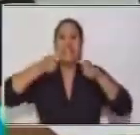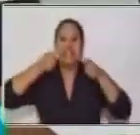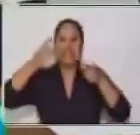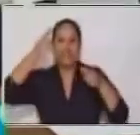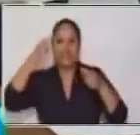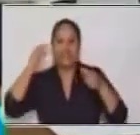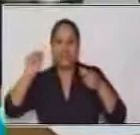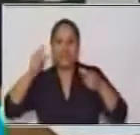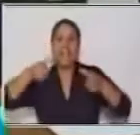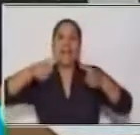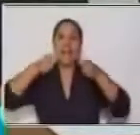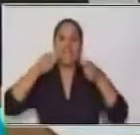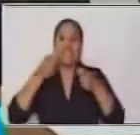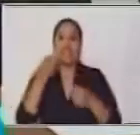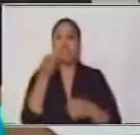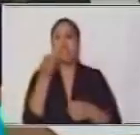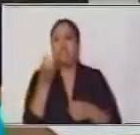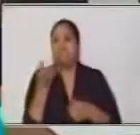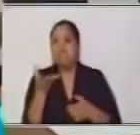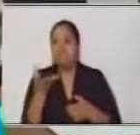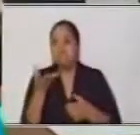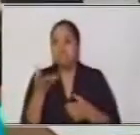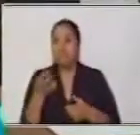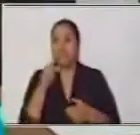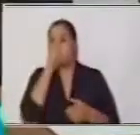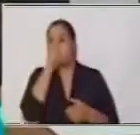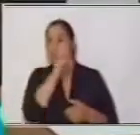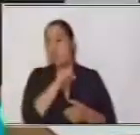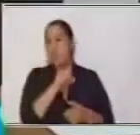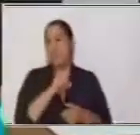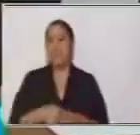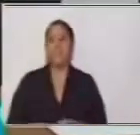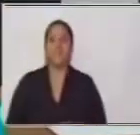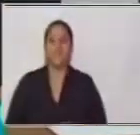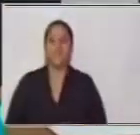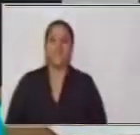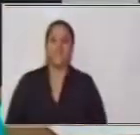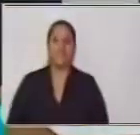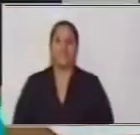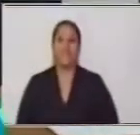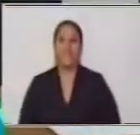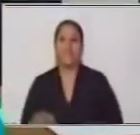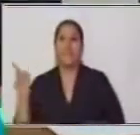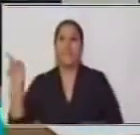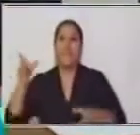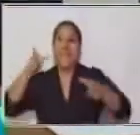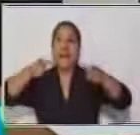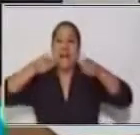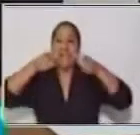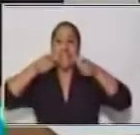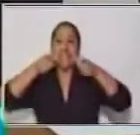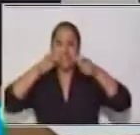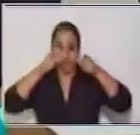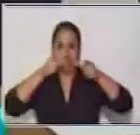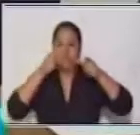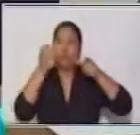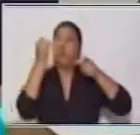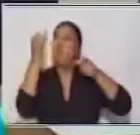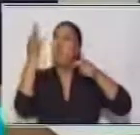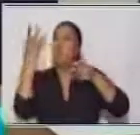con aguacate, y a todos nos encantan las tostadas. Aquí estará el valor de la tostada